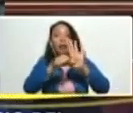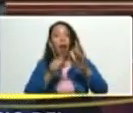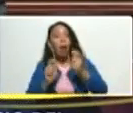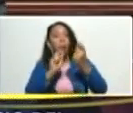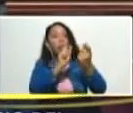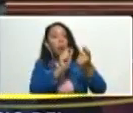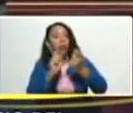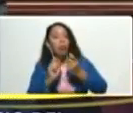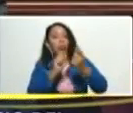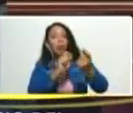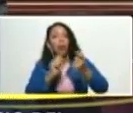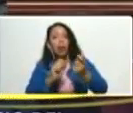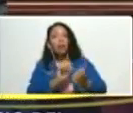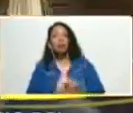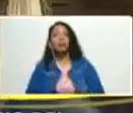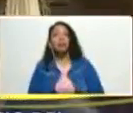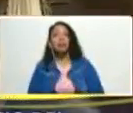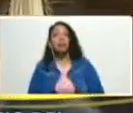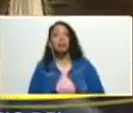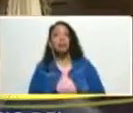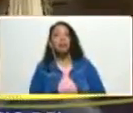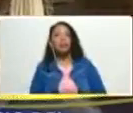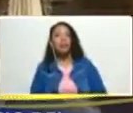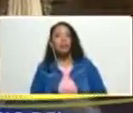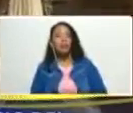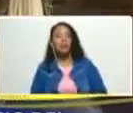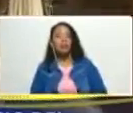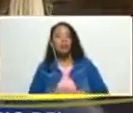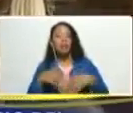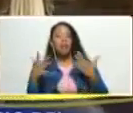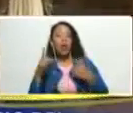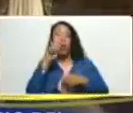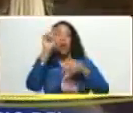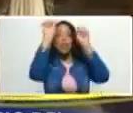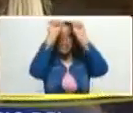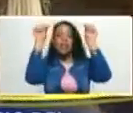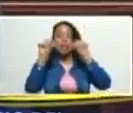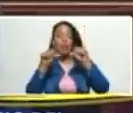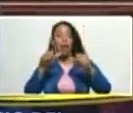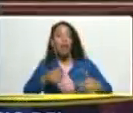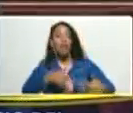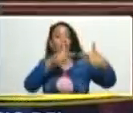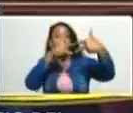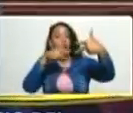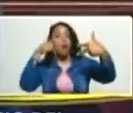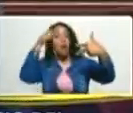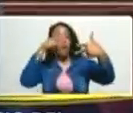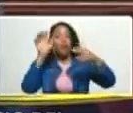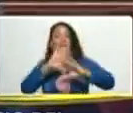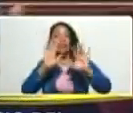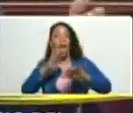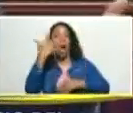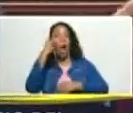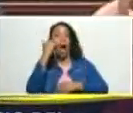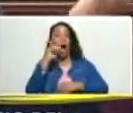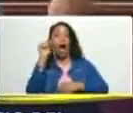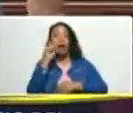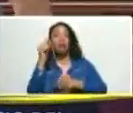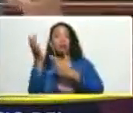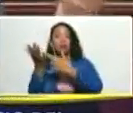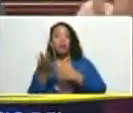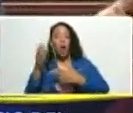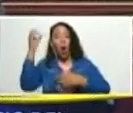en la plenaria y por un sistema de videoconferencias que ya existía recibíamos